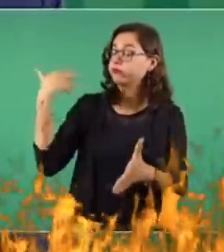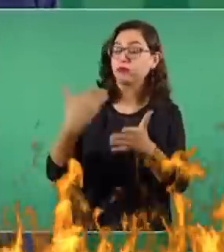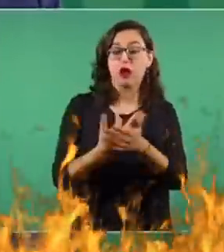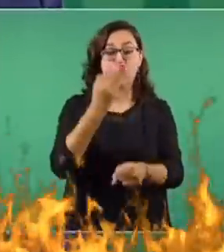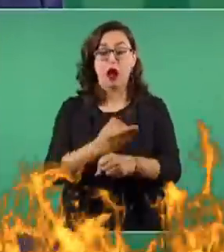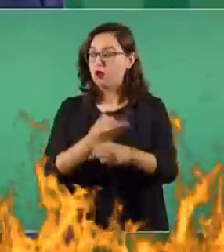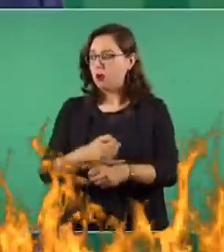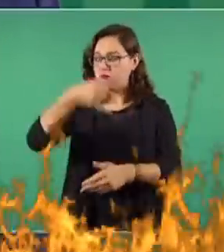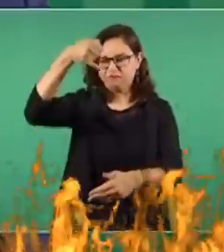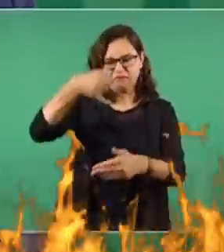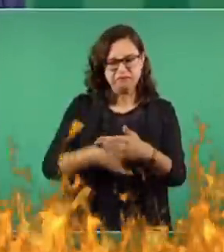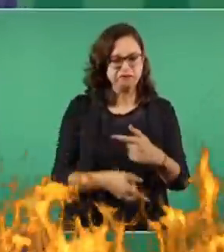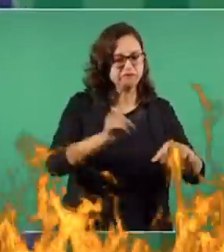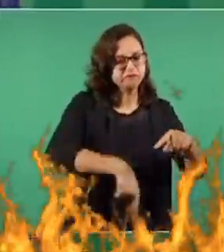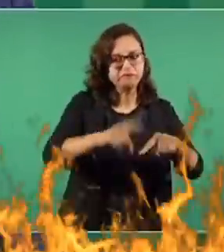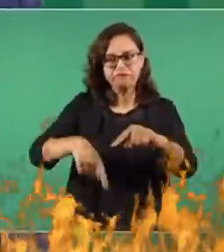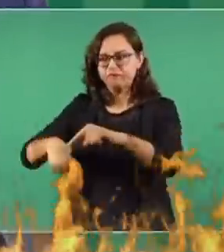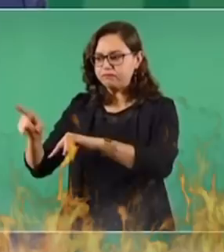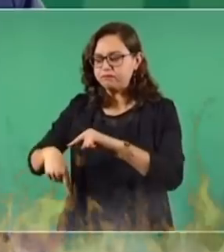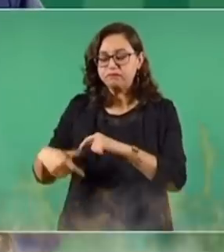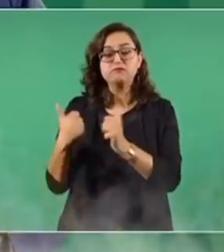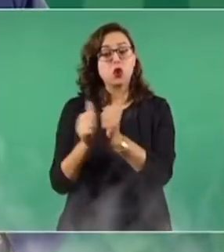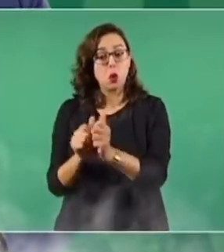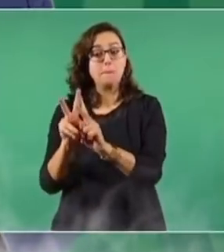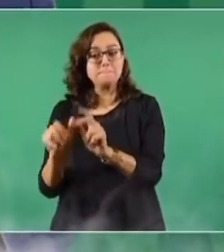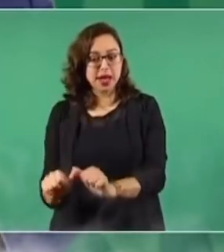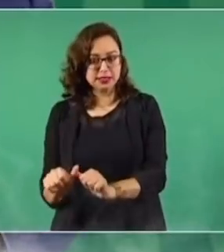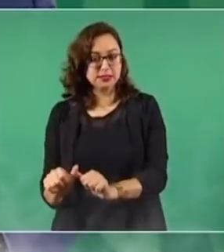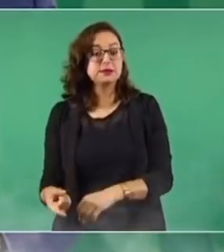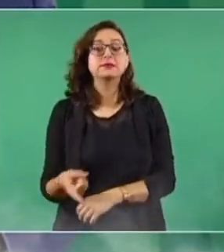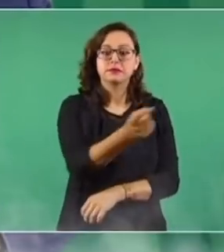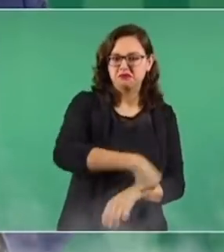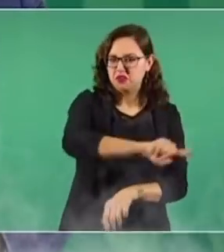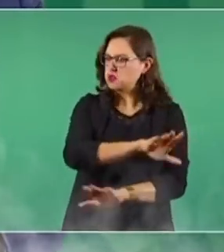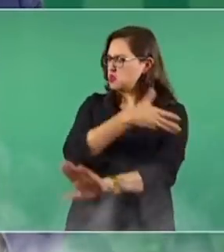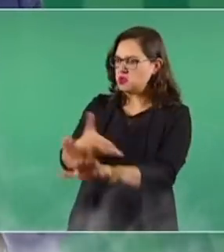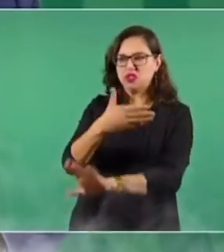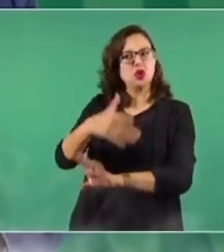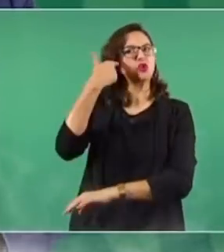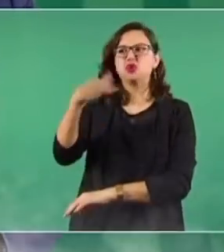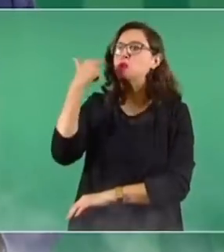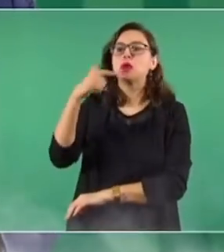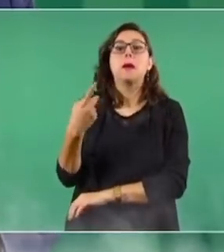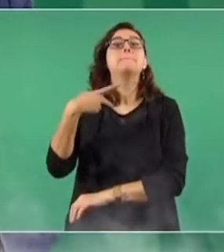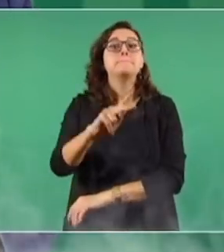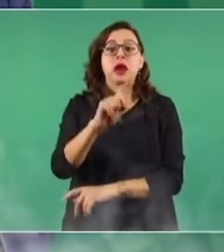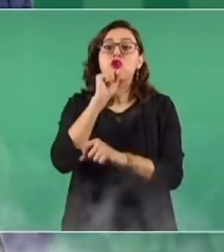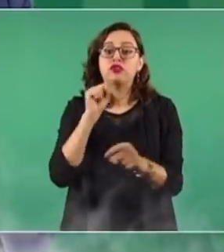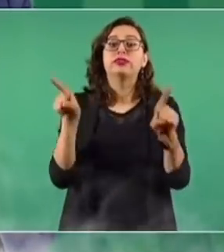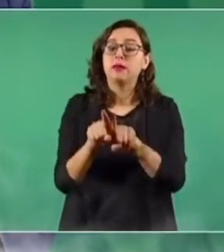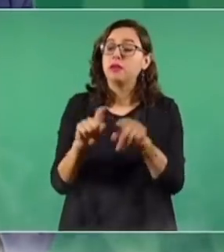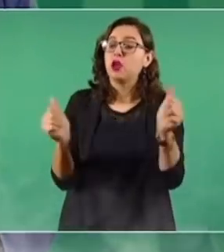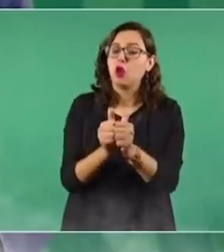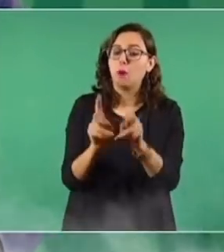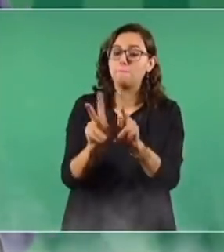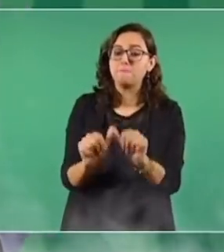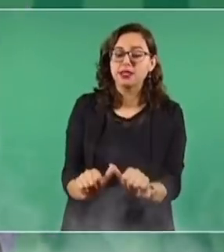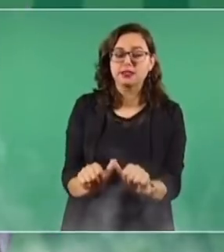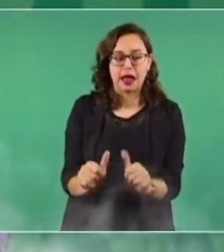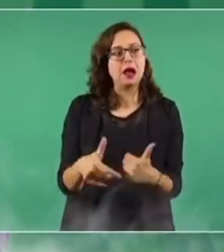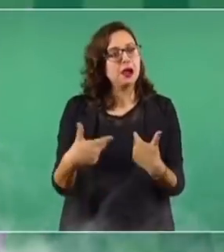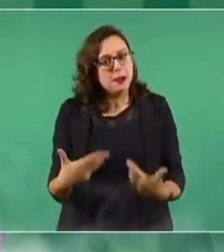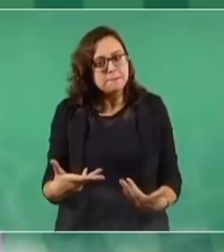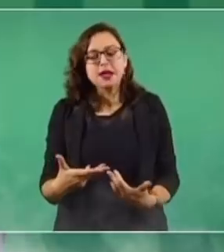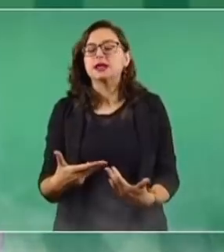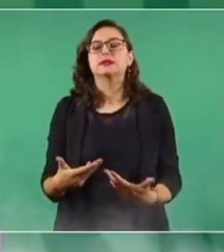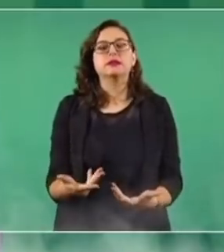Y lo estamos haciendo de manera pacífica. Y ellos están contribuyendo con su proceder. Con todo respeto. Todo